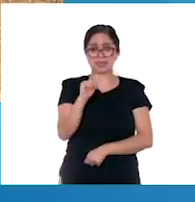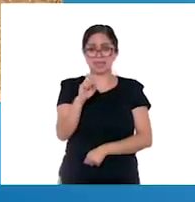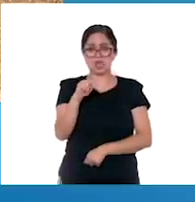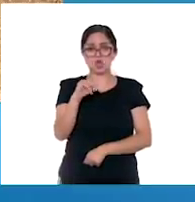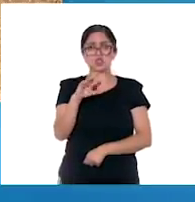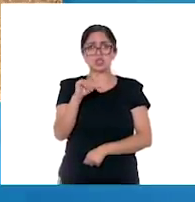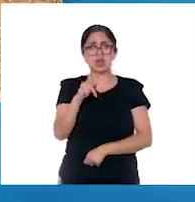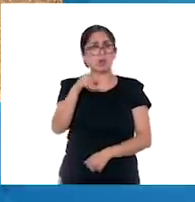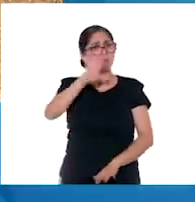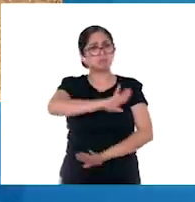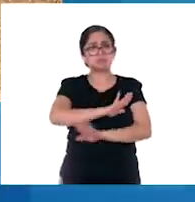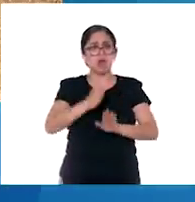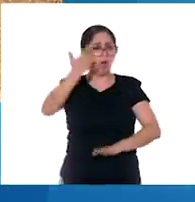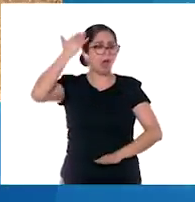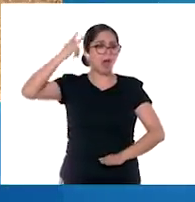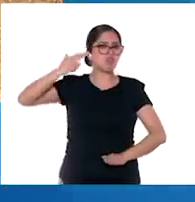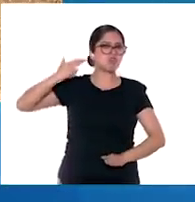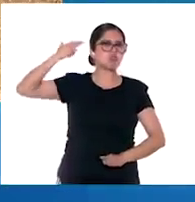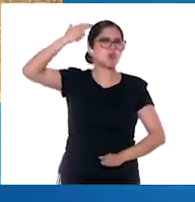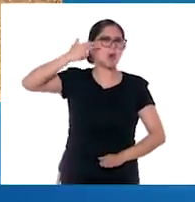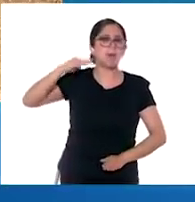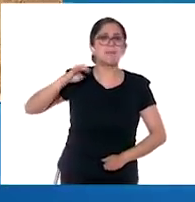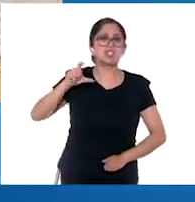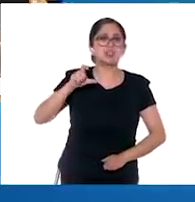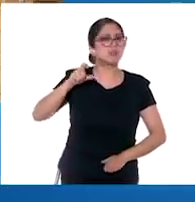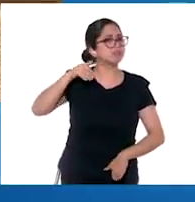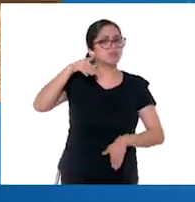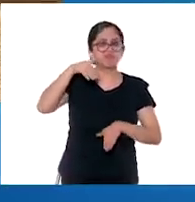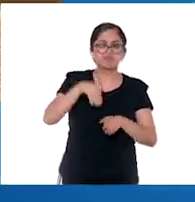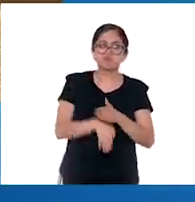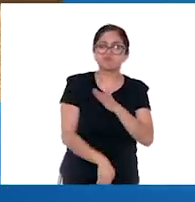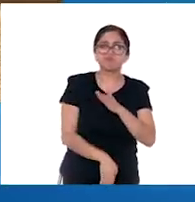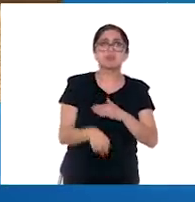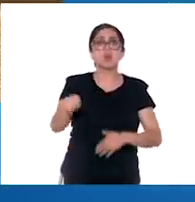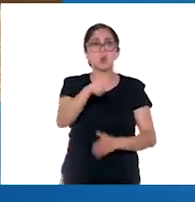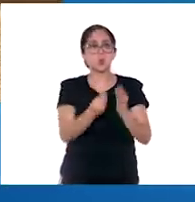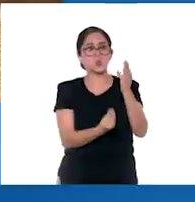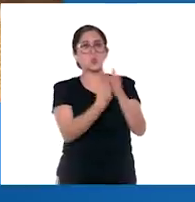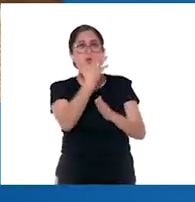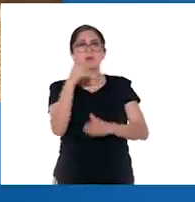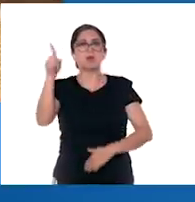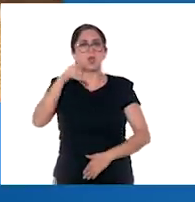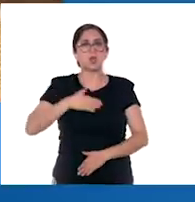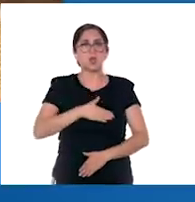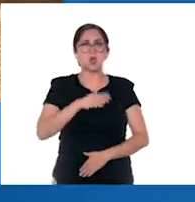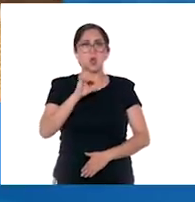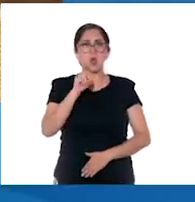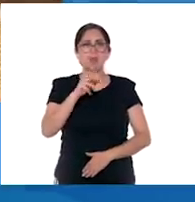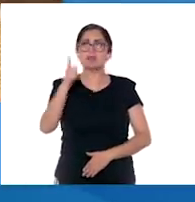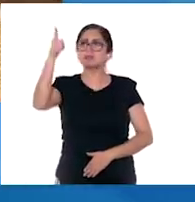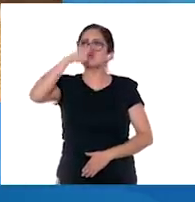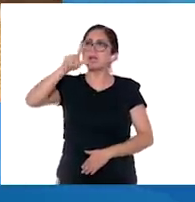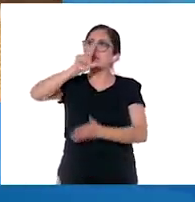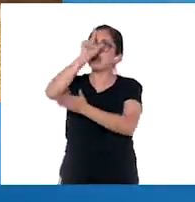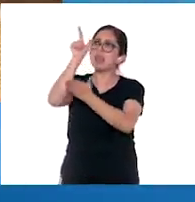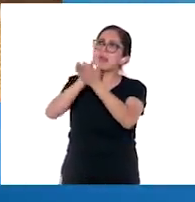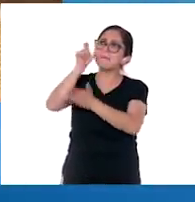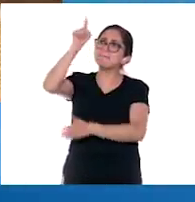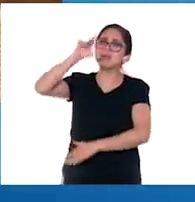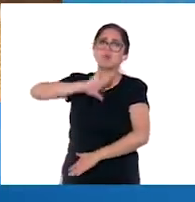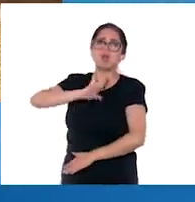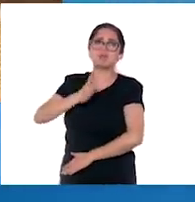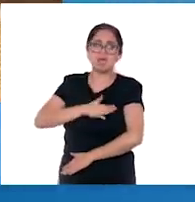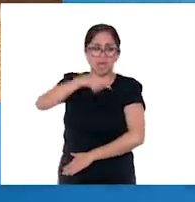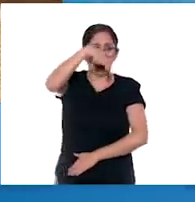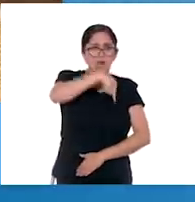fin del poderoso Imperio Mexica y el inicio de una nueva era. Hernán Cortés se basó en las leyes de la monarquía española para fundar un